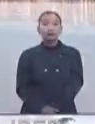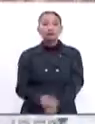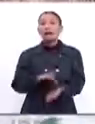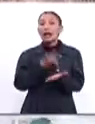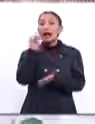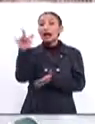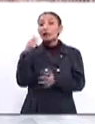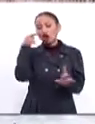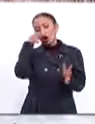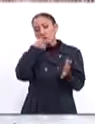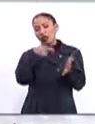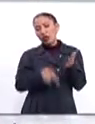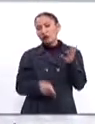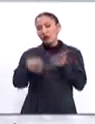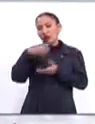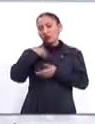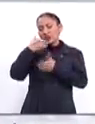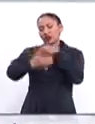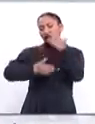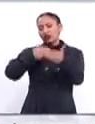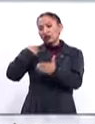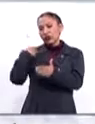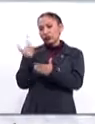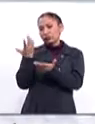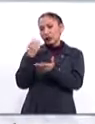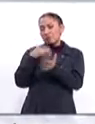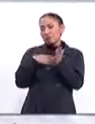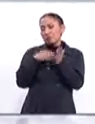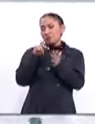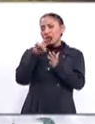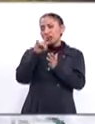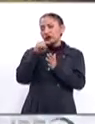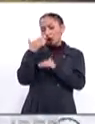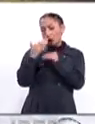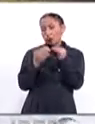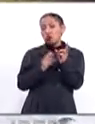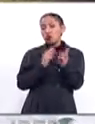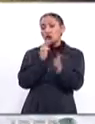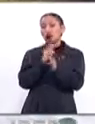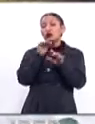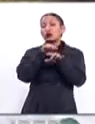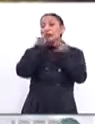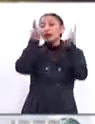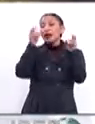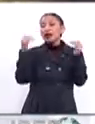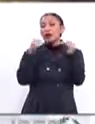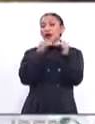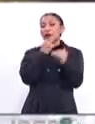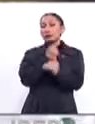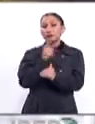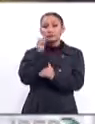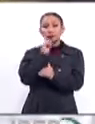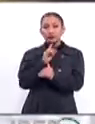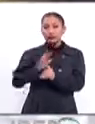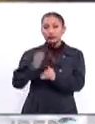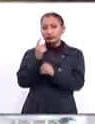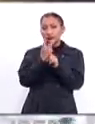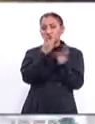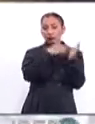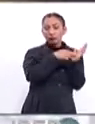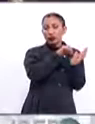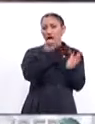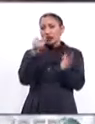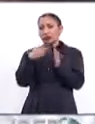Gracias a los objetivos de desarrollo del milenio, se produjeron grandes avances a nivel mundial con relación a la igualdad de género entre los años